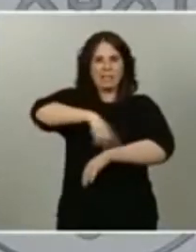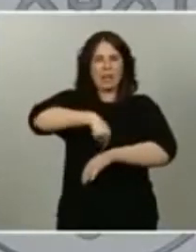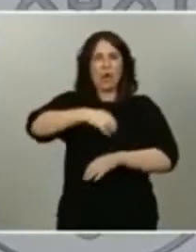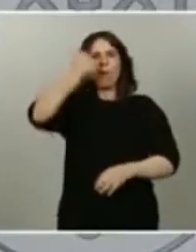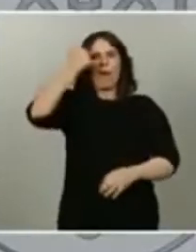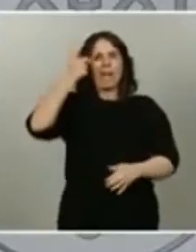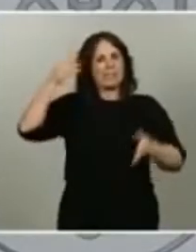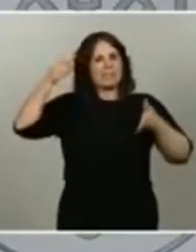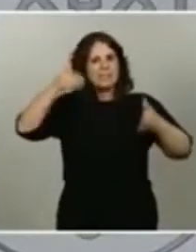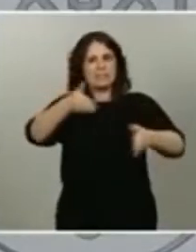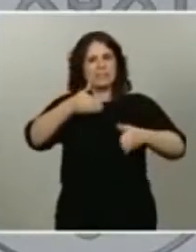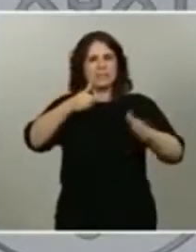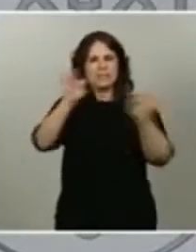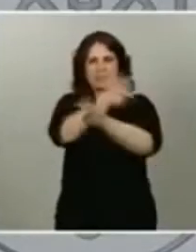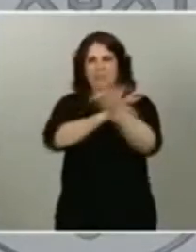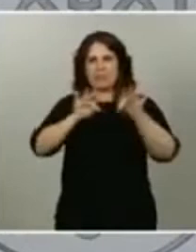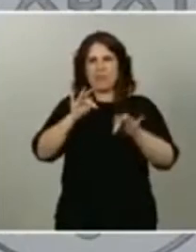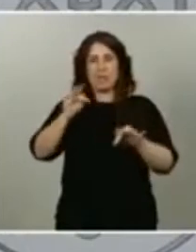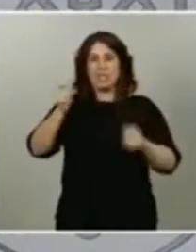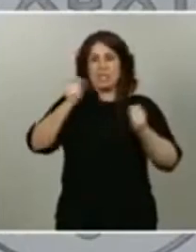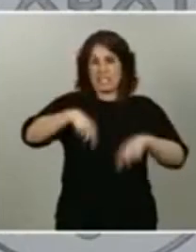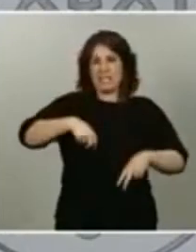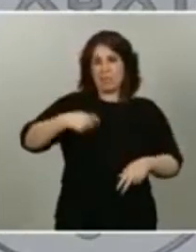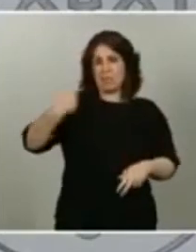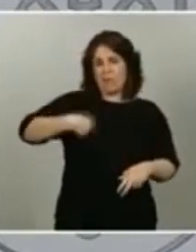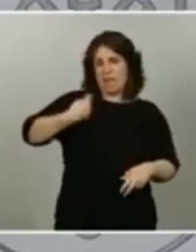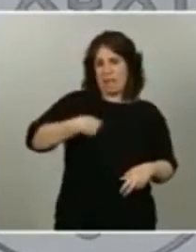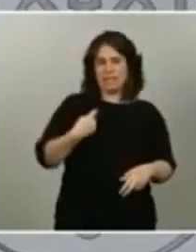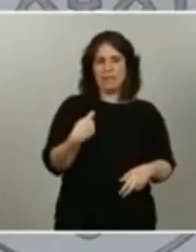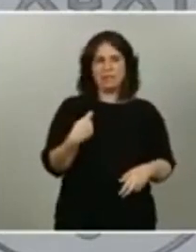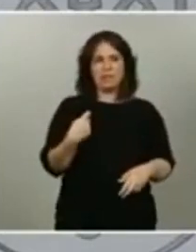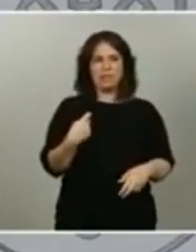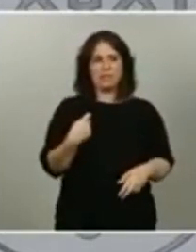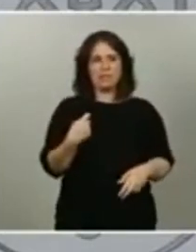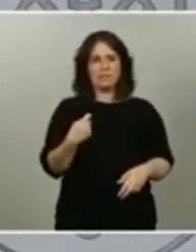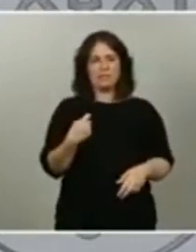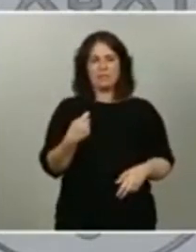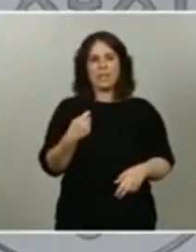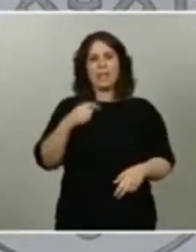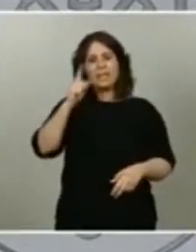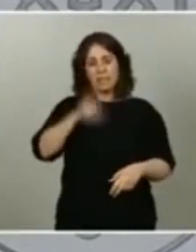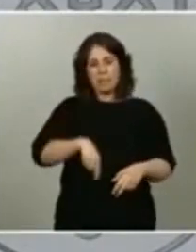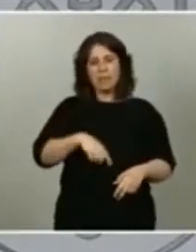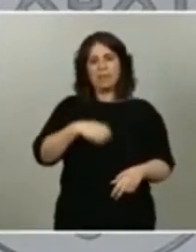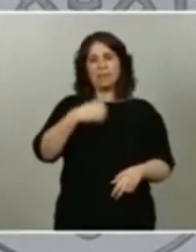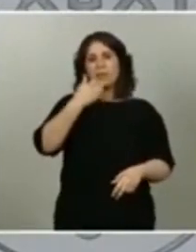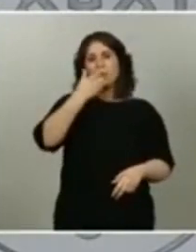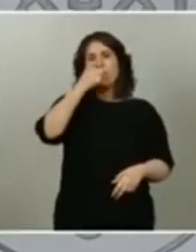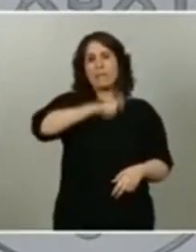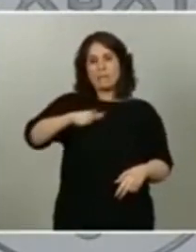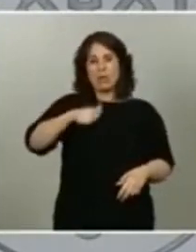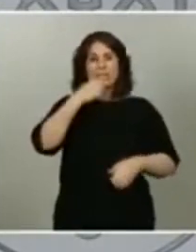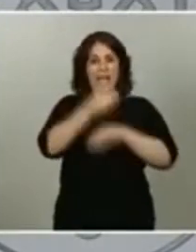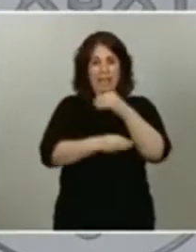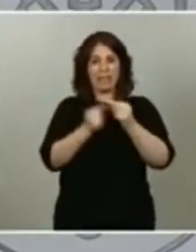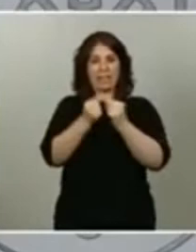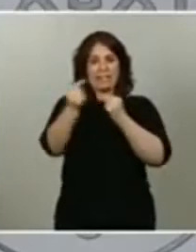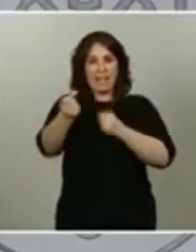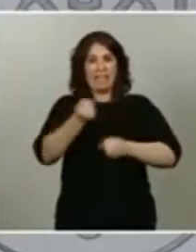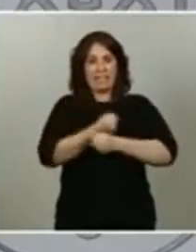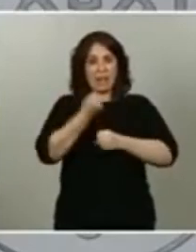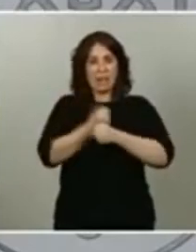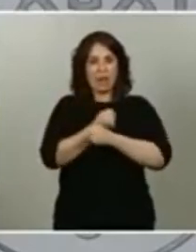remunerada, y, por otra parte, para que las personas que se mantengan ahí, en esa situación de teletrabajo, tengan compromisos y